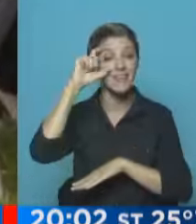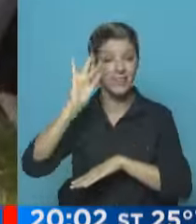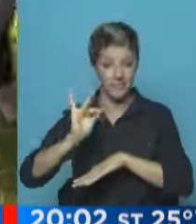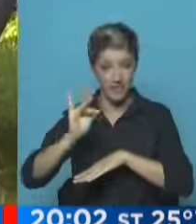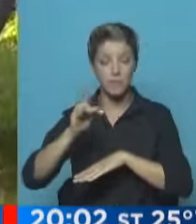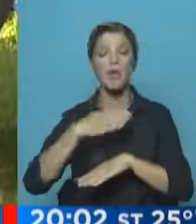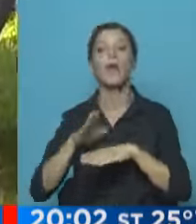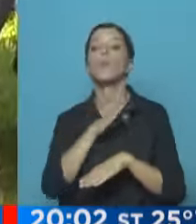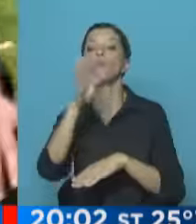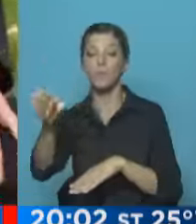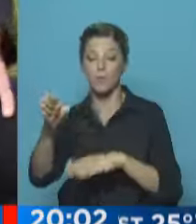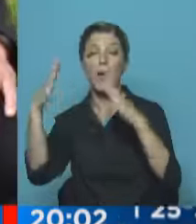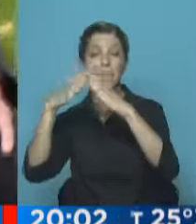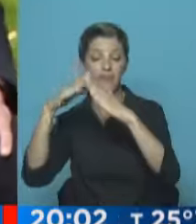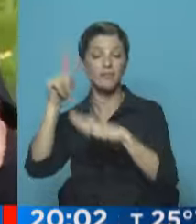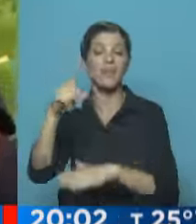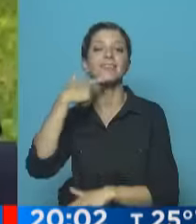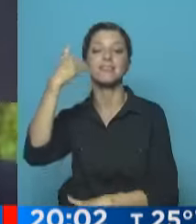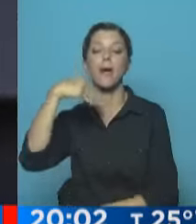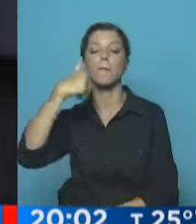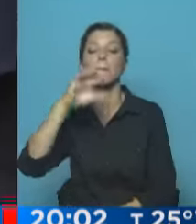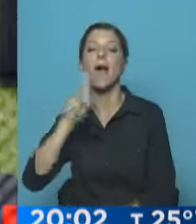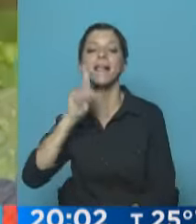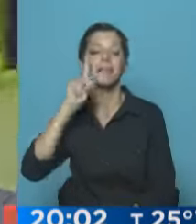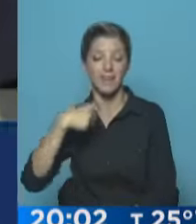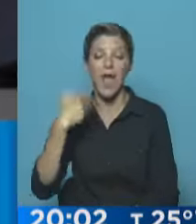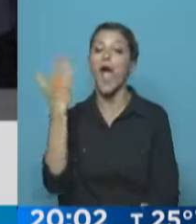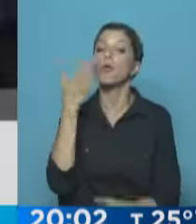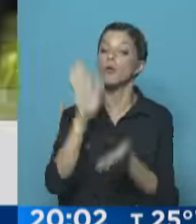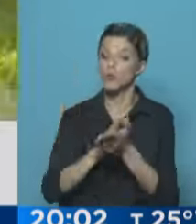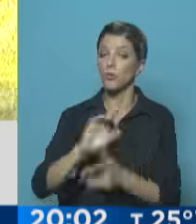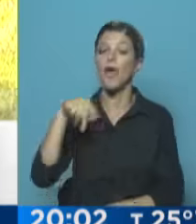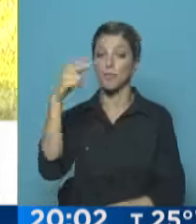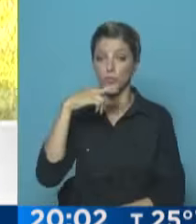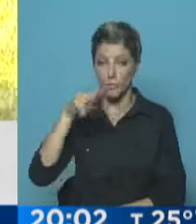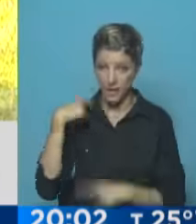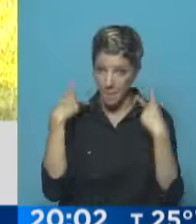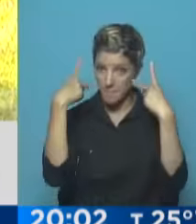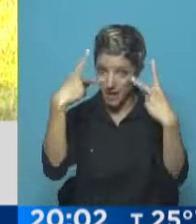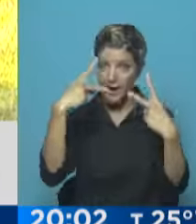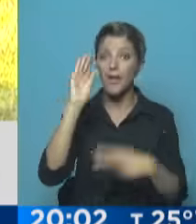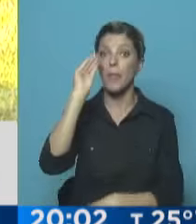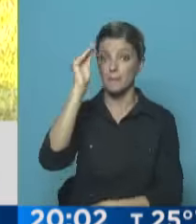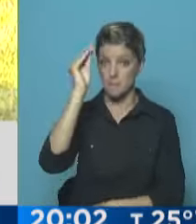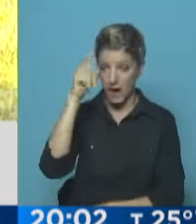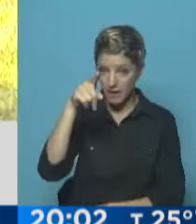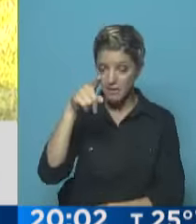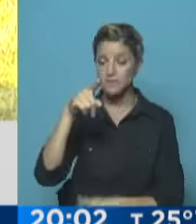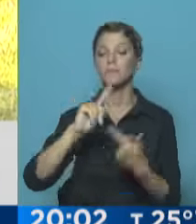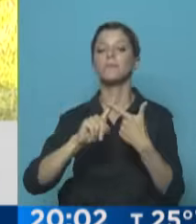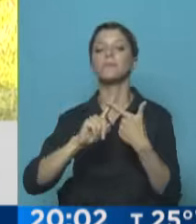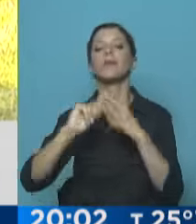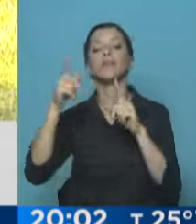irá al Palacio San Martín. Habló básicamente de dos temas, del viaje que el próximo viernes hará Macri hacia Brasil y Chile y también